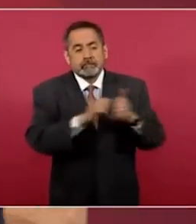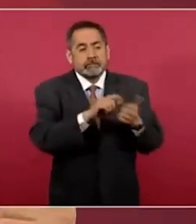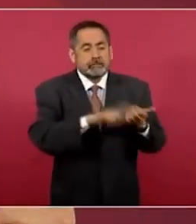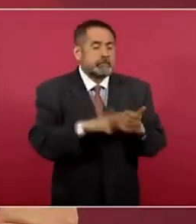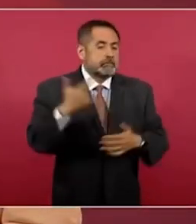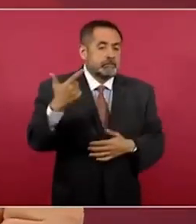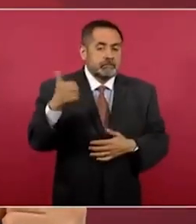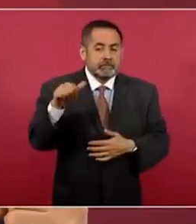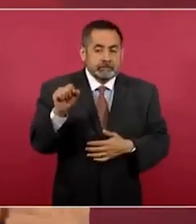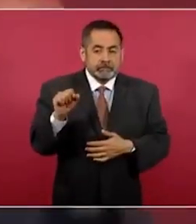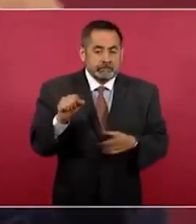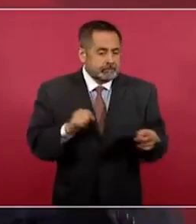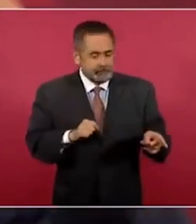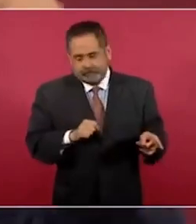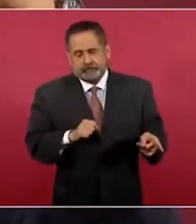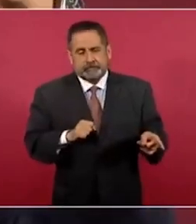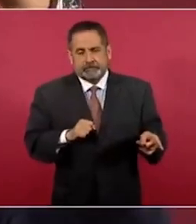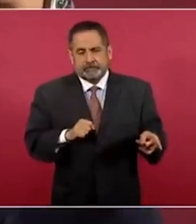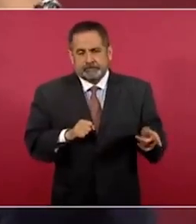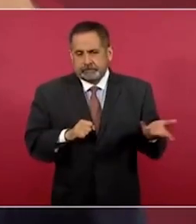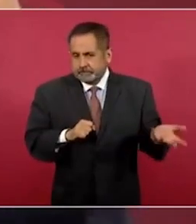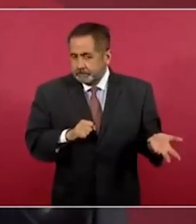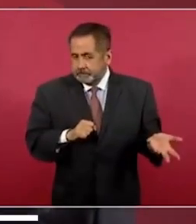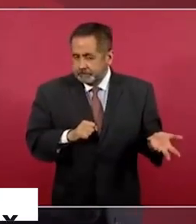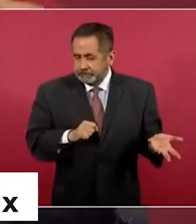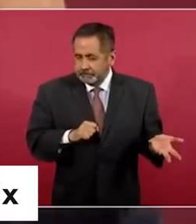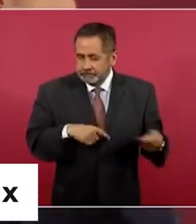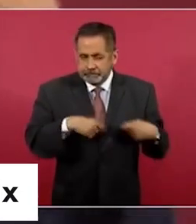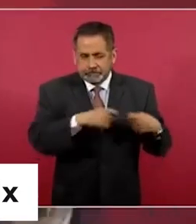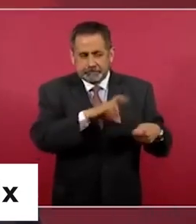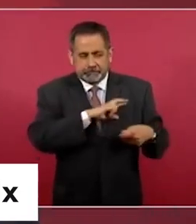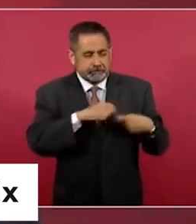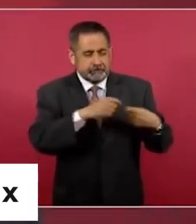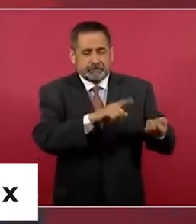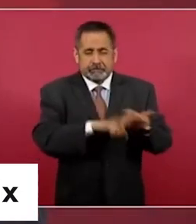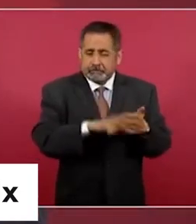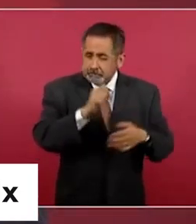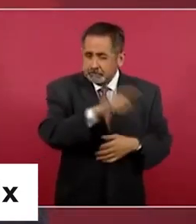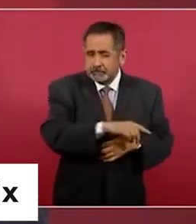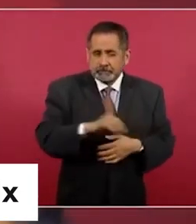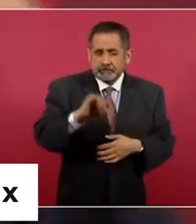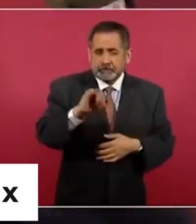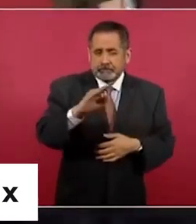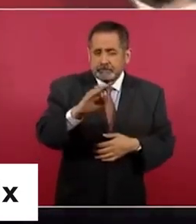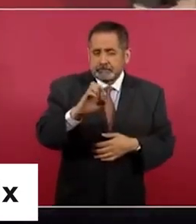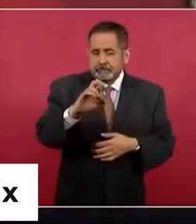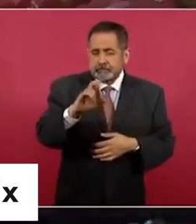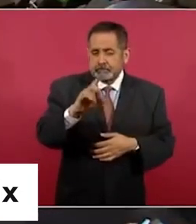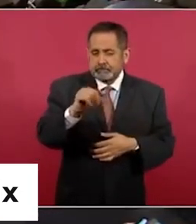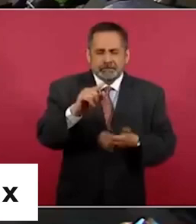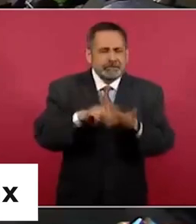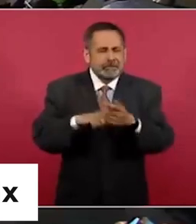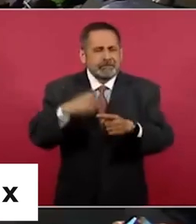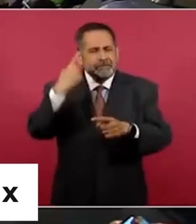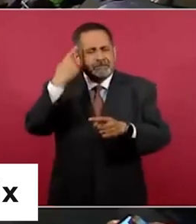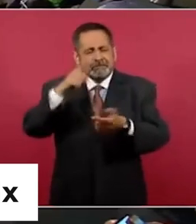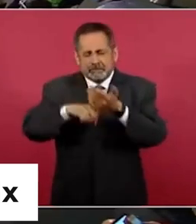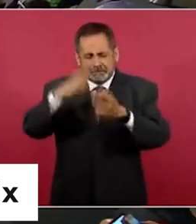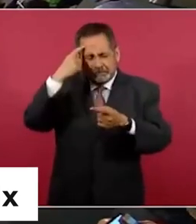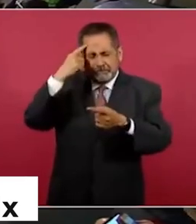gas, sobre todo la ciberdrola, si ya tenían pensado eso,